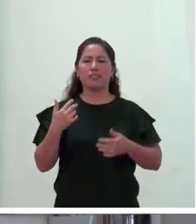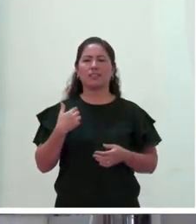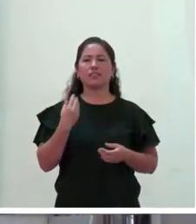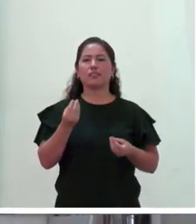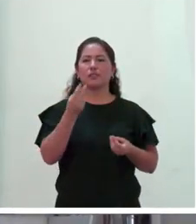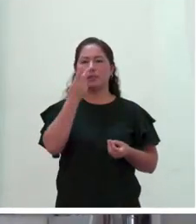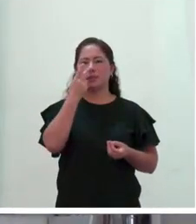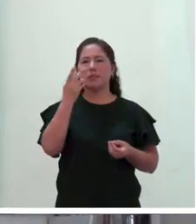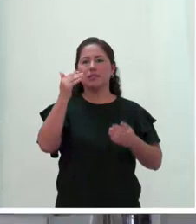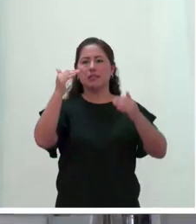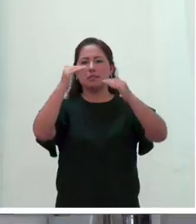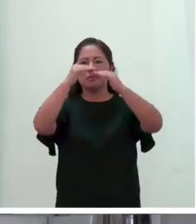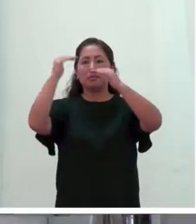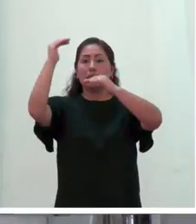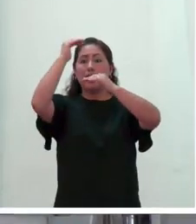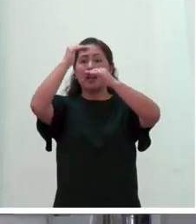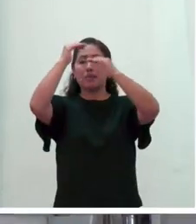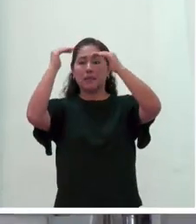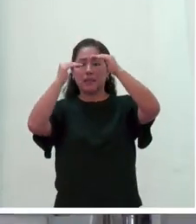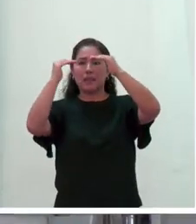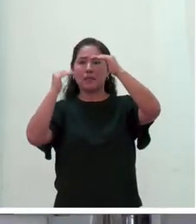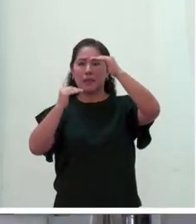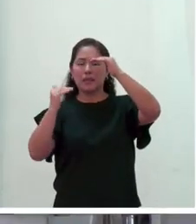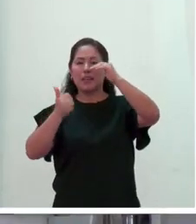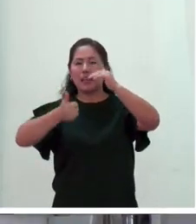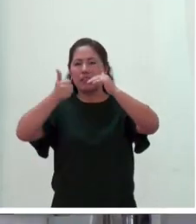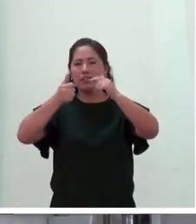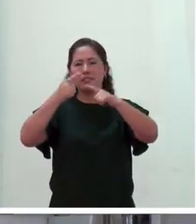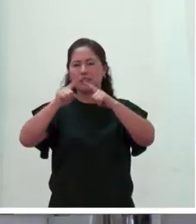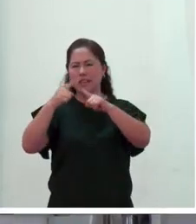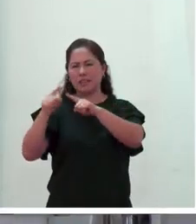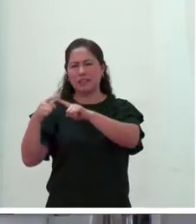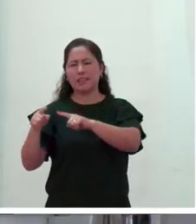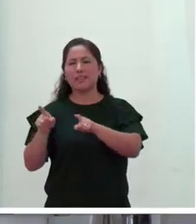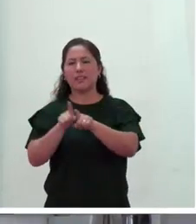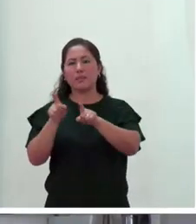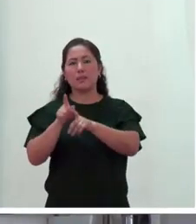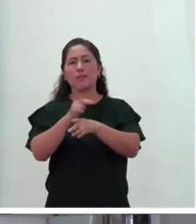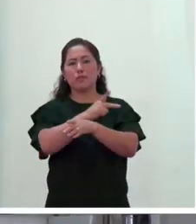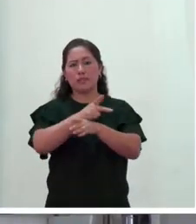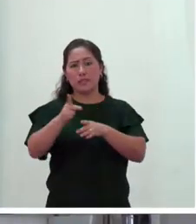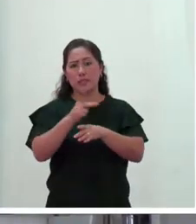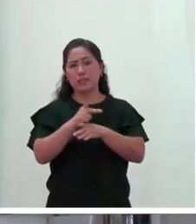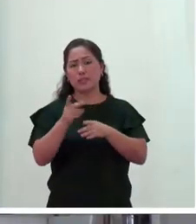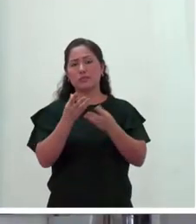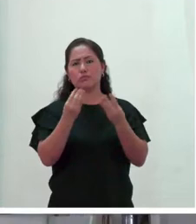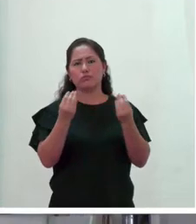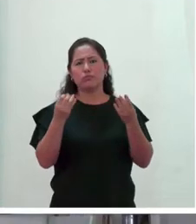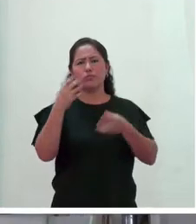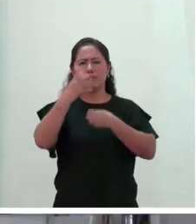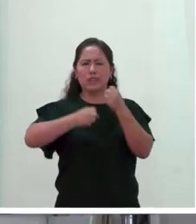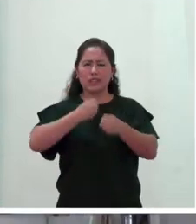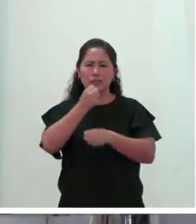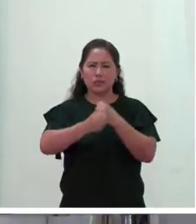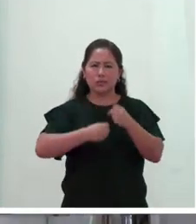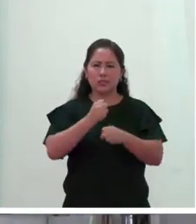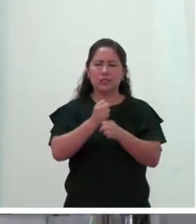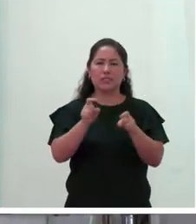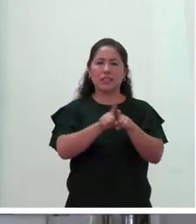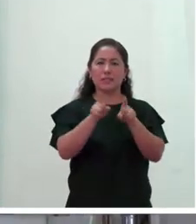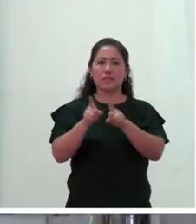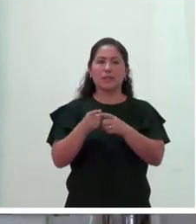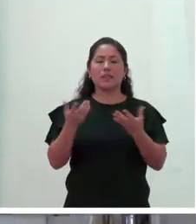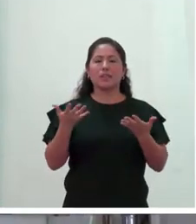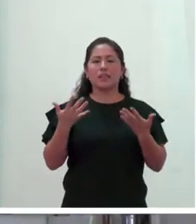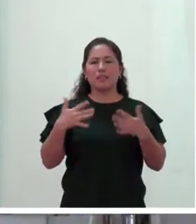las medianas, los gerentes, los jefes, etc. Incluso en profesiones que hace muchos años, de repente, tampoco podríamos